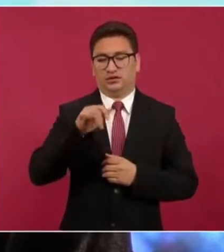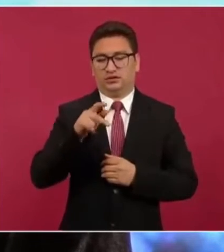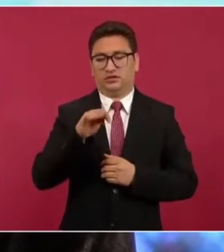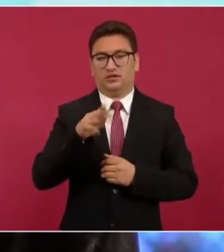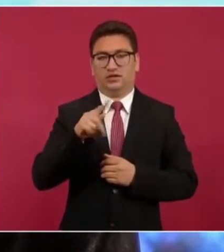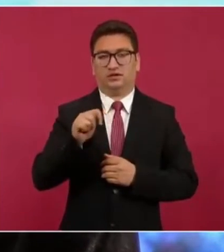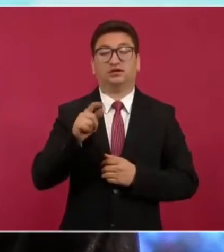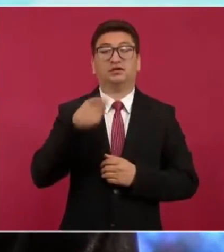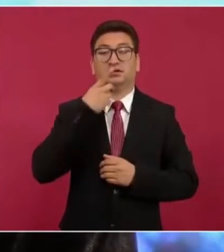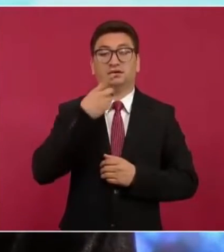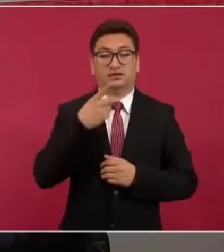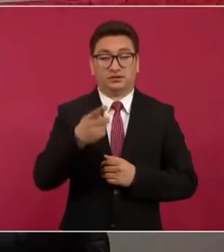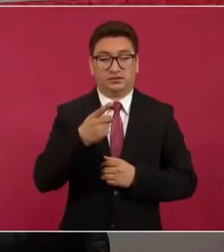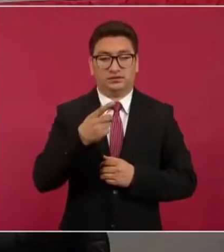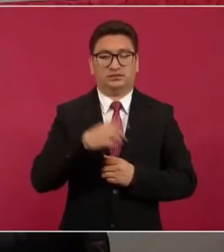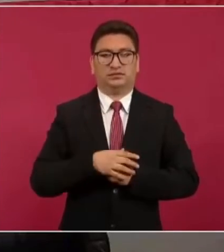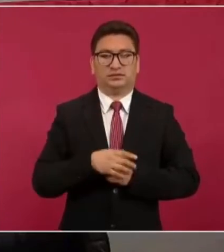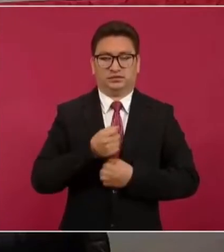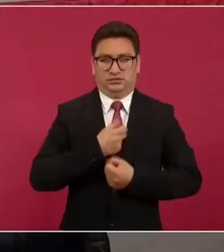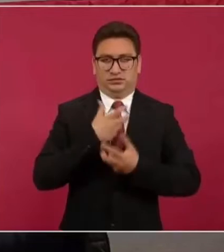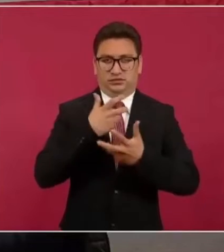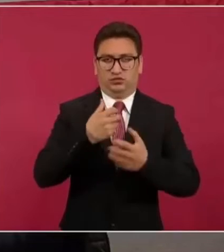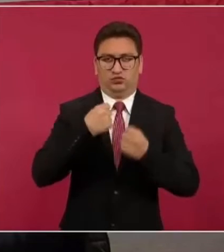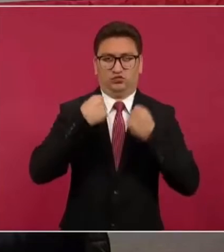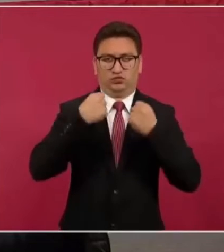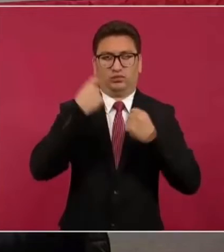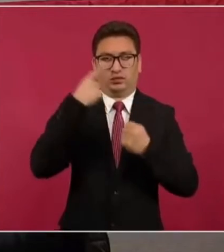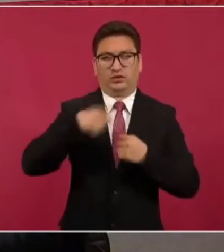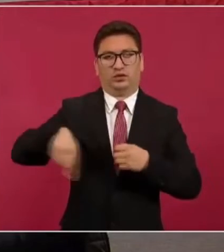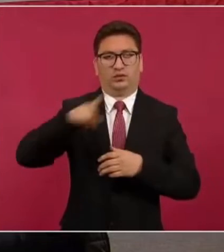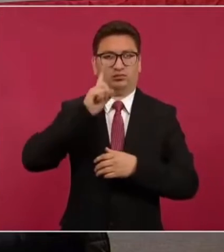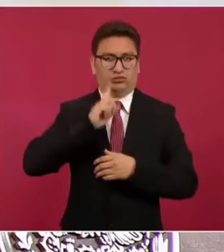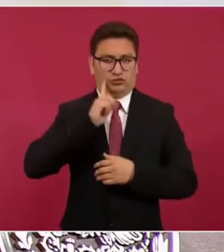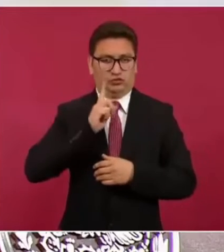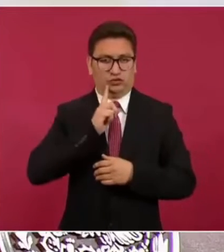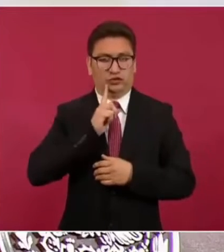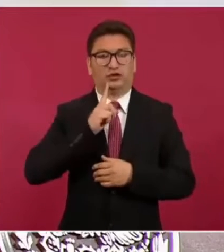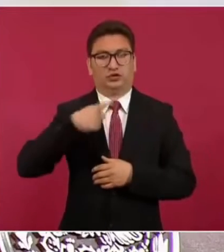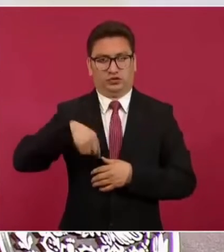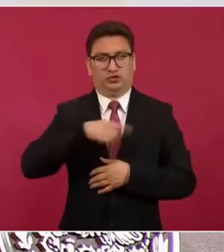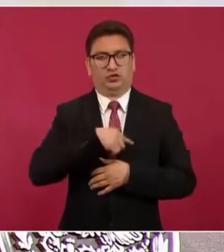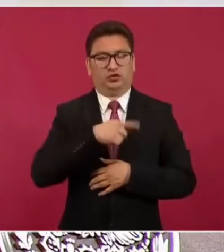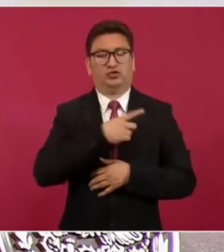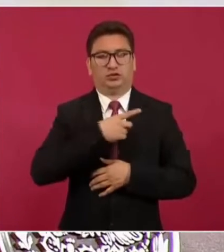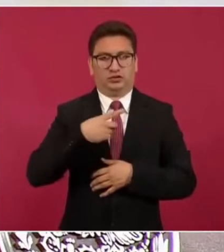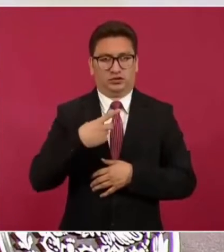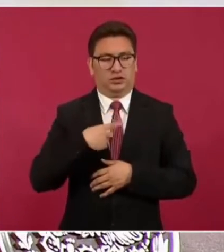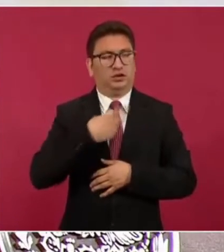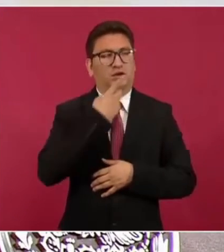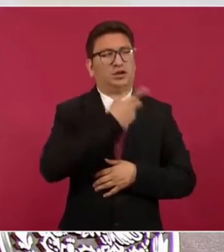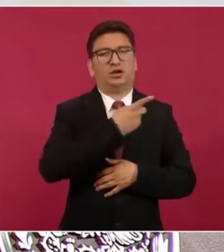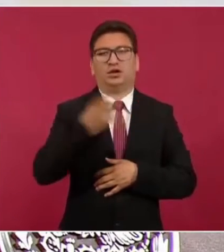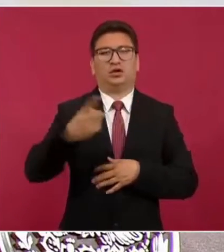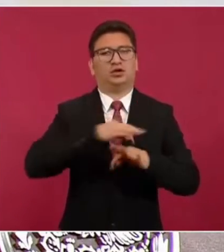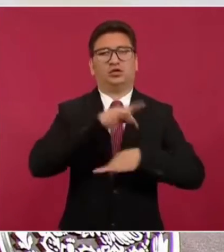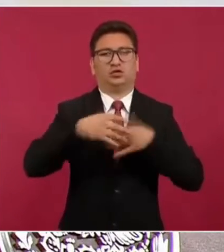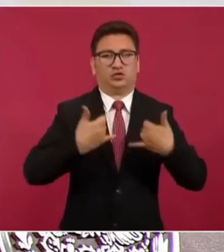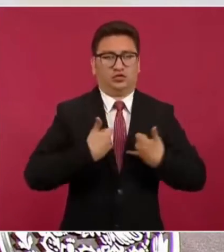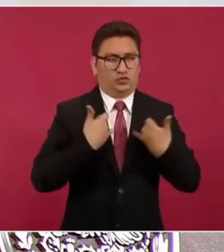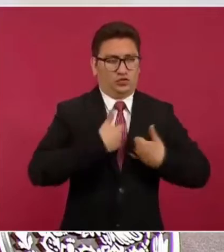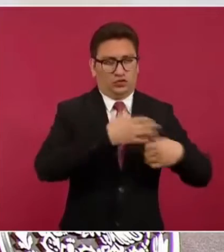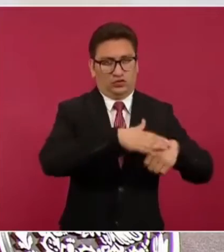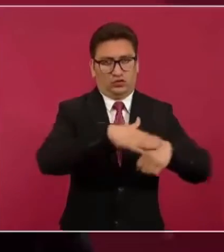la educación es un poder para las mujeres y que debemos por lo tanto decirles a todas nuestras jóvenes